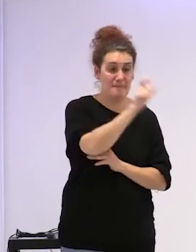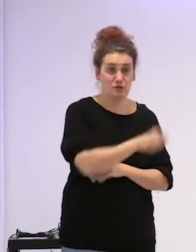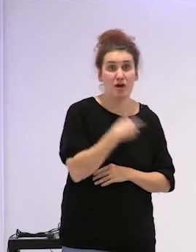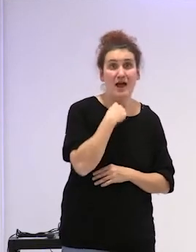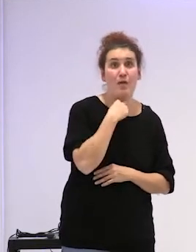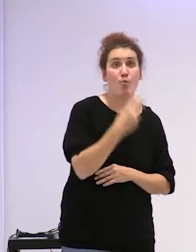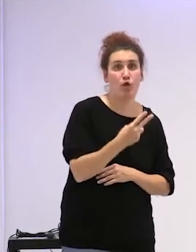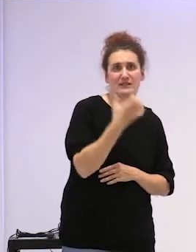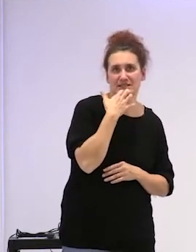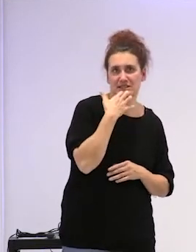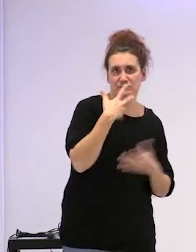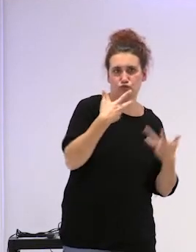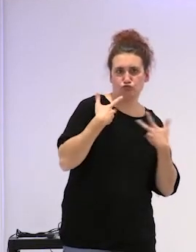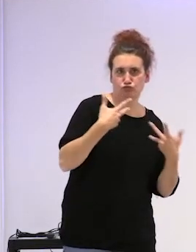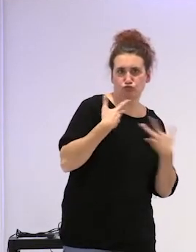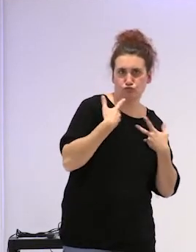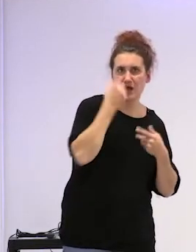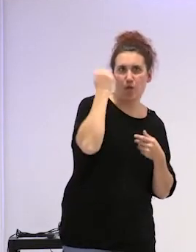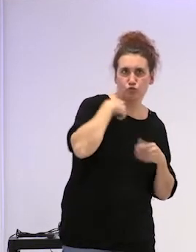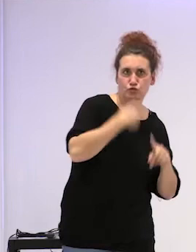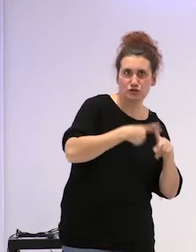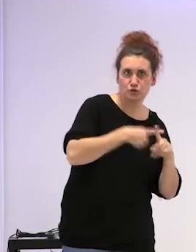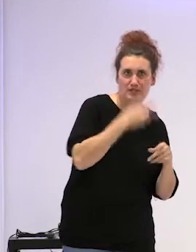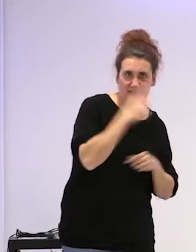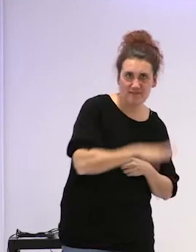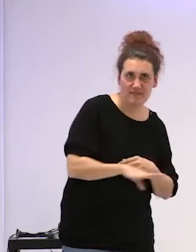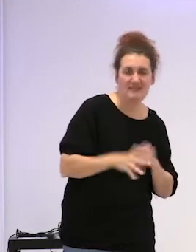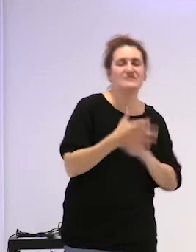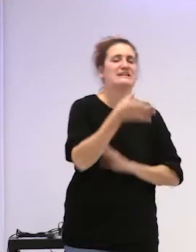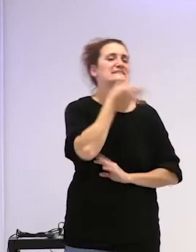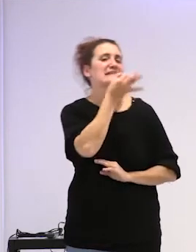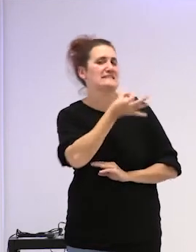que ha sufrido abusos sexuales en la infancia es testimonial